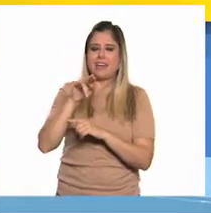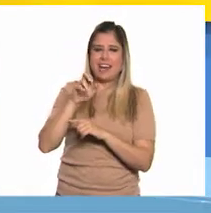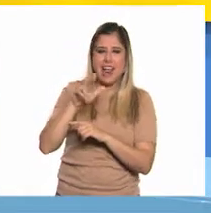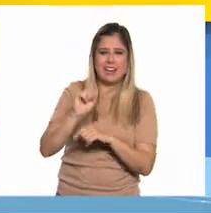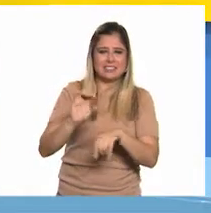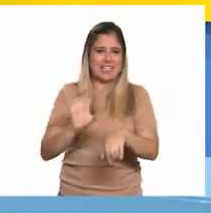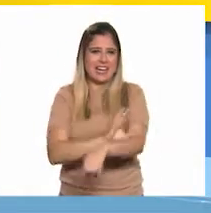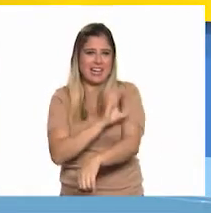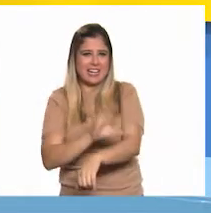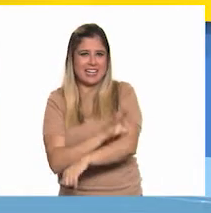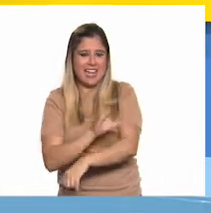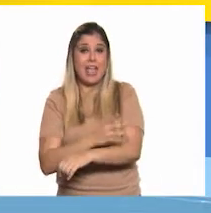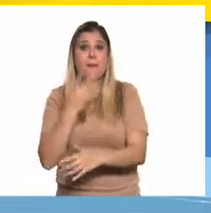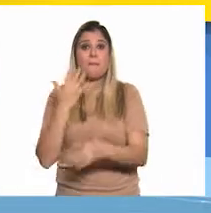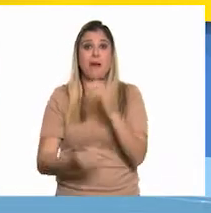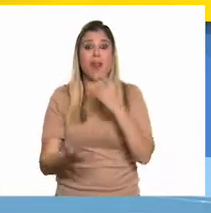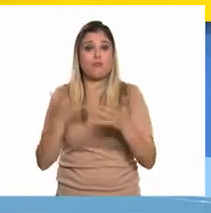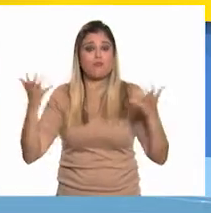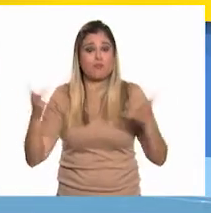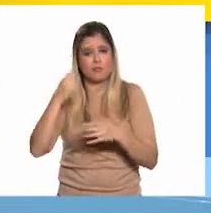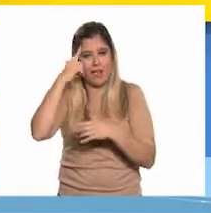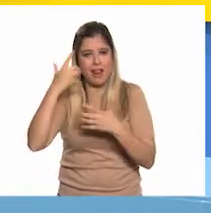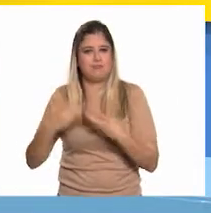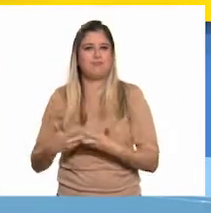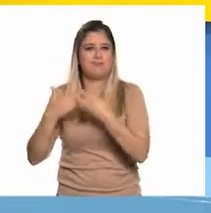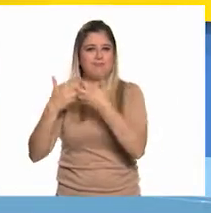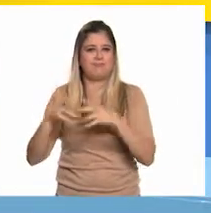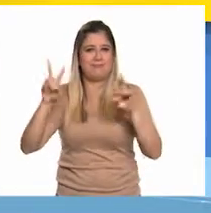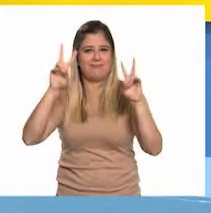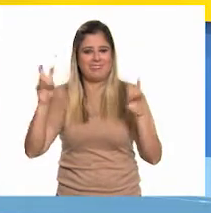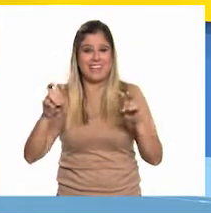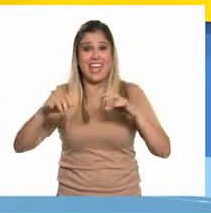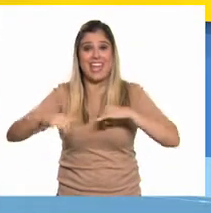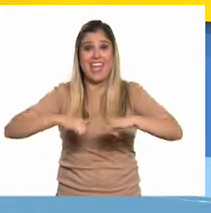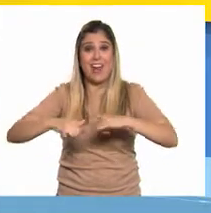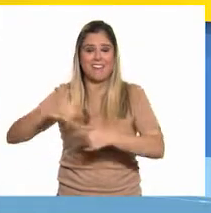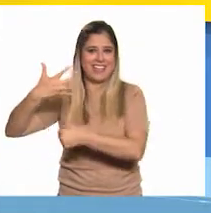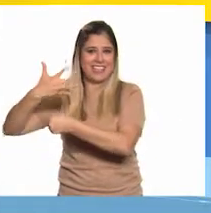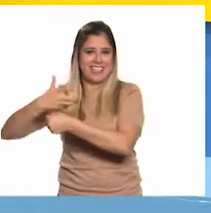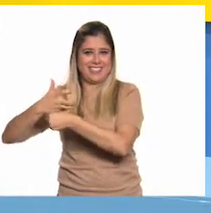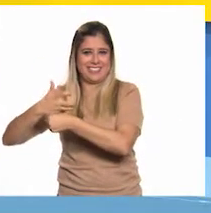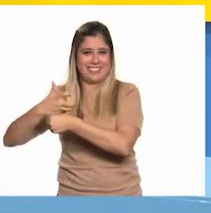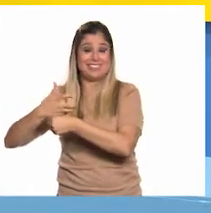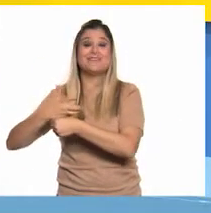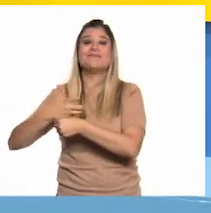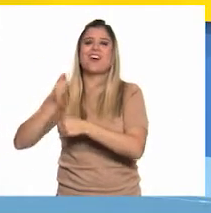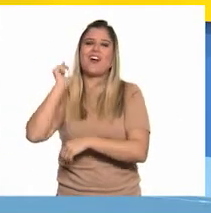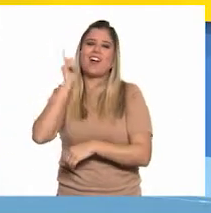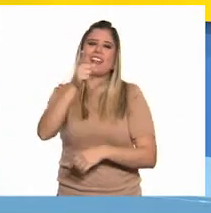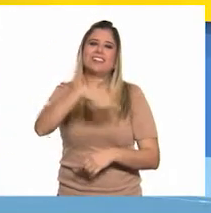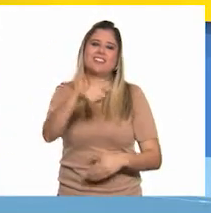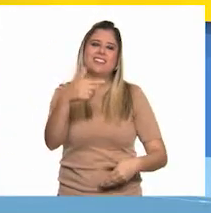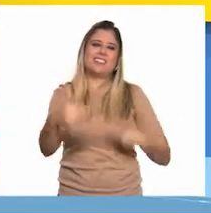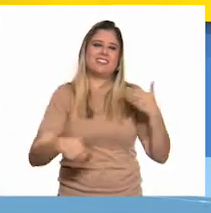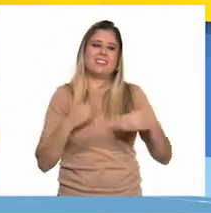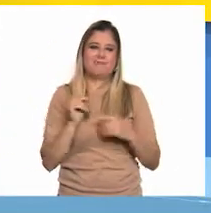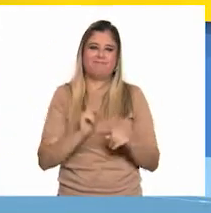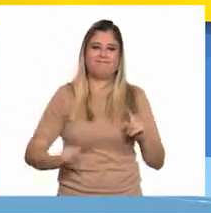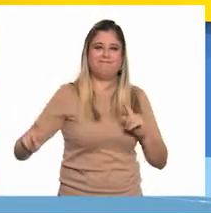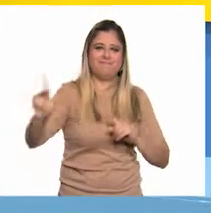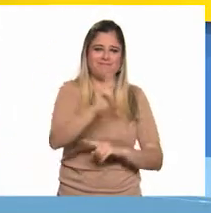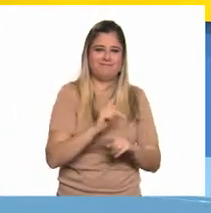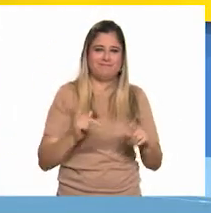energía y mano de obra para la industria. Geografía, quinto grado. Espero lo hayan disfrutado tanto como nosotros.